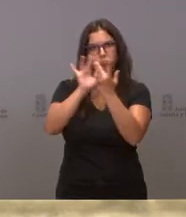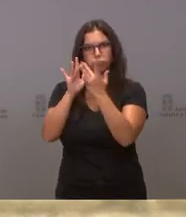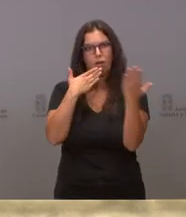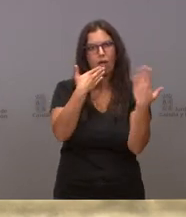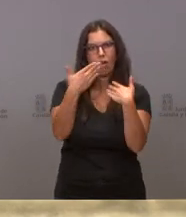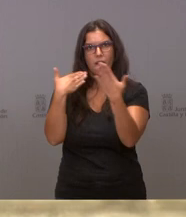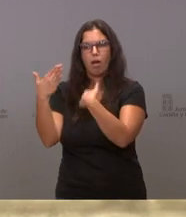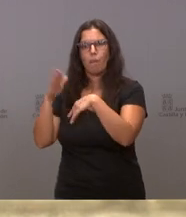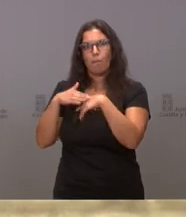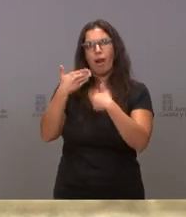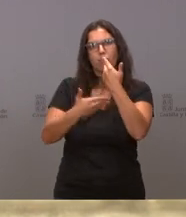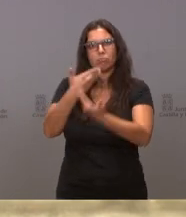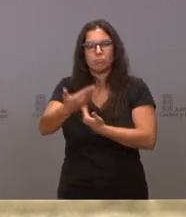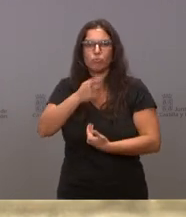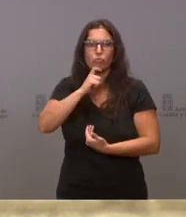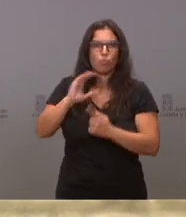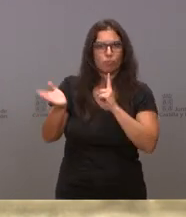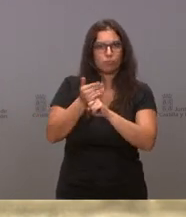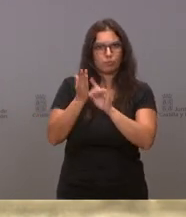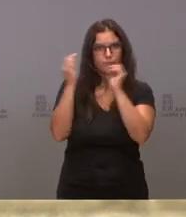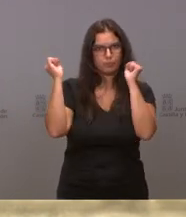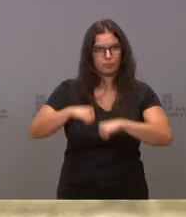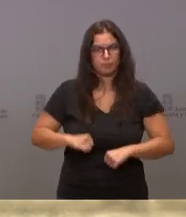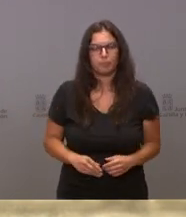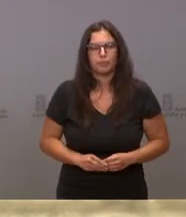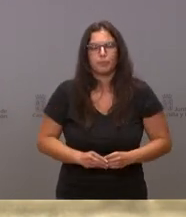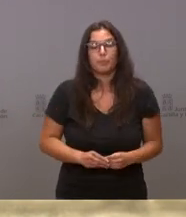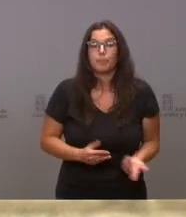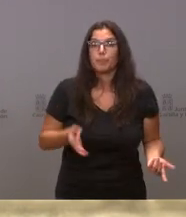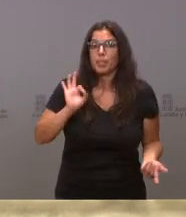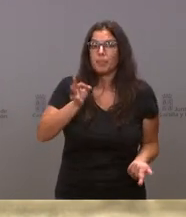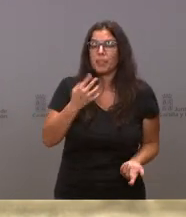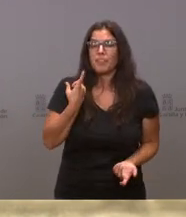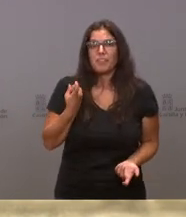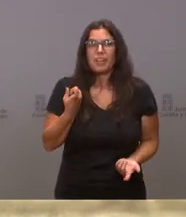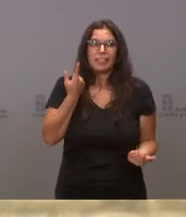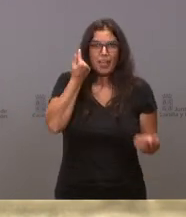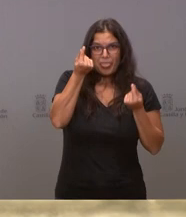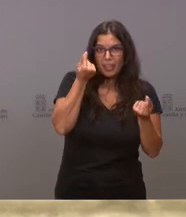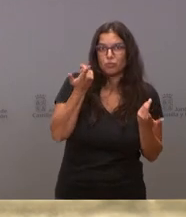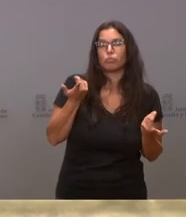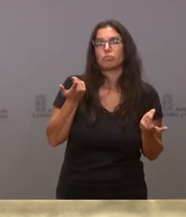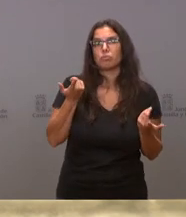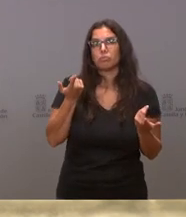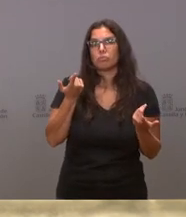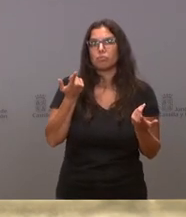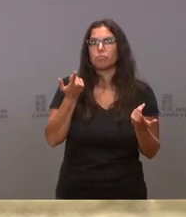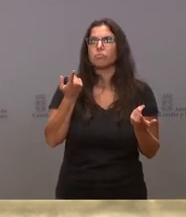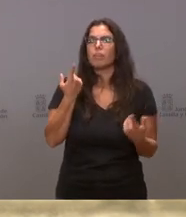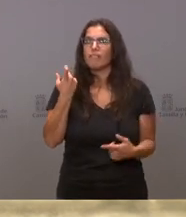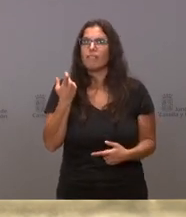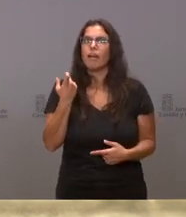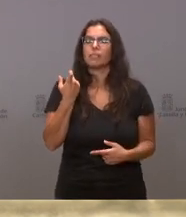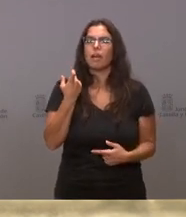avanzar en este sentido. Es verdad que nos faltan datos, nos faltan compromisos